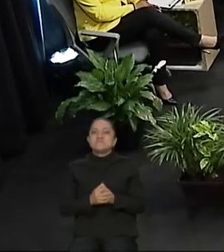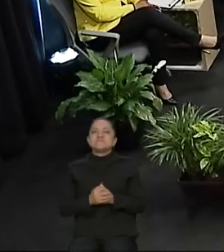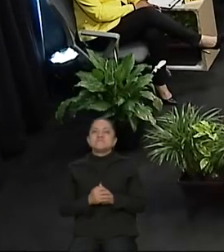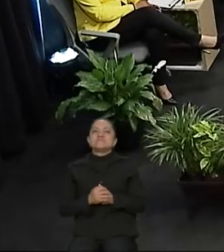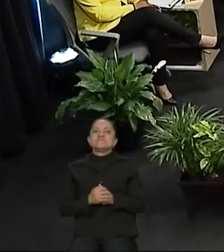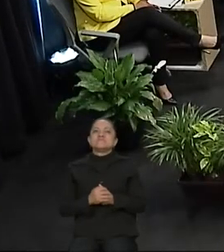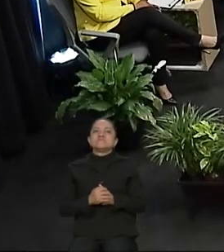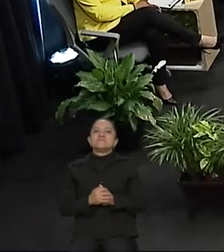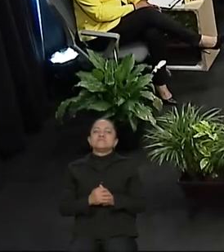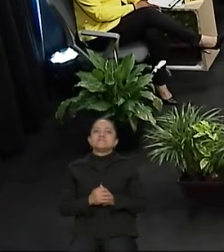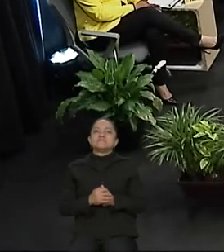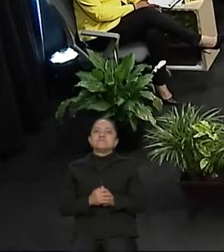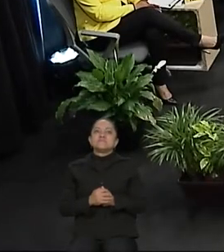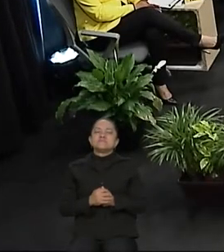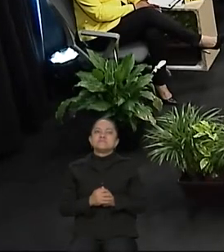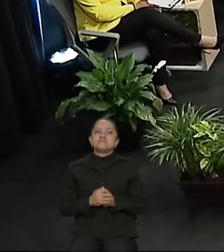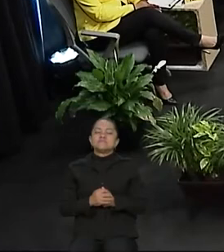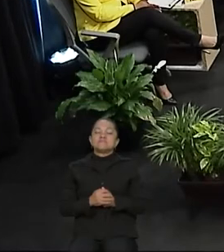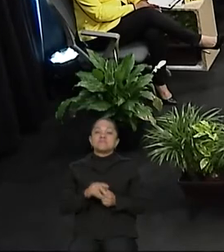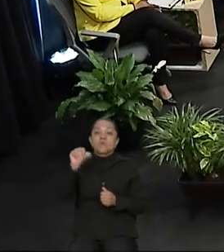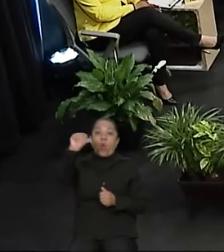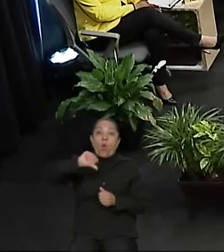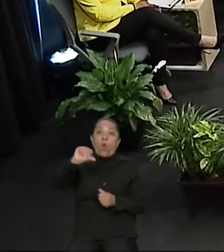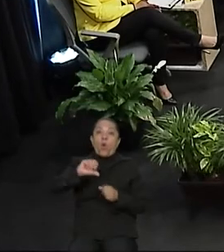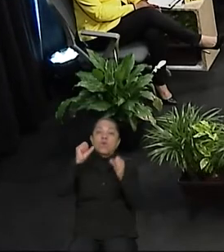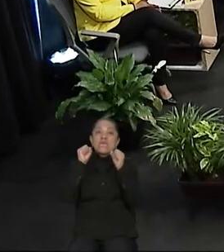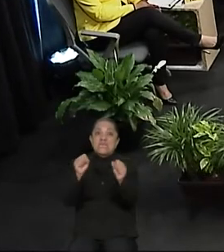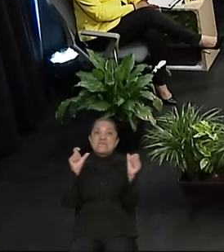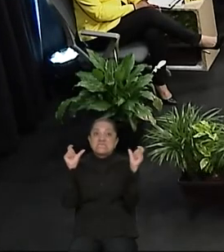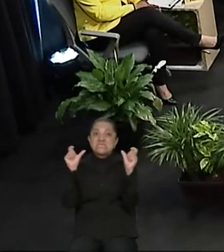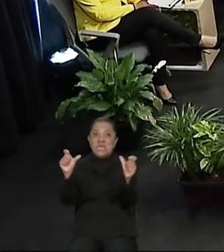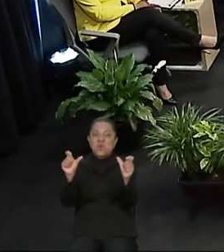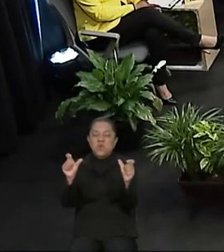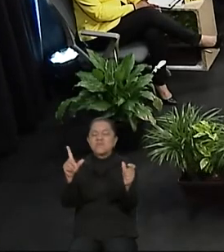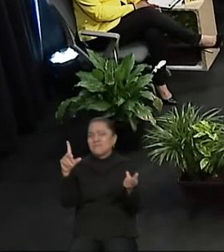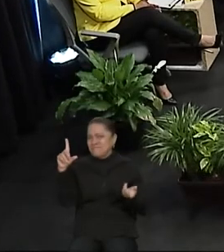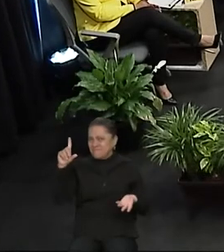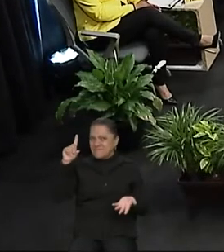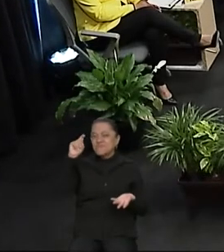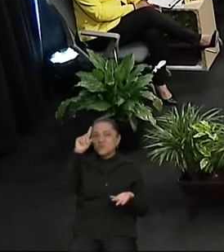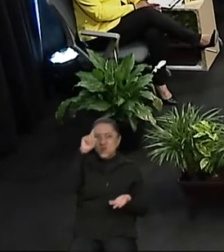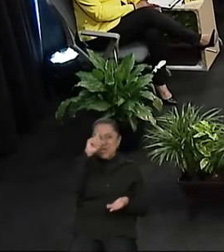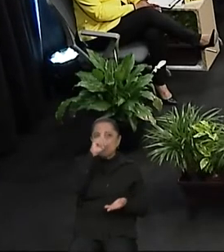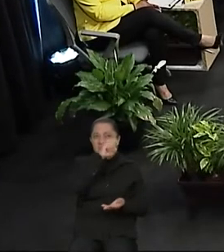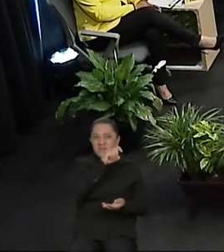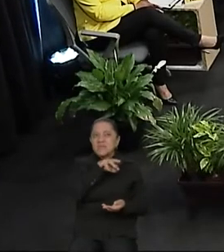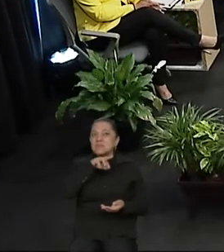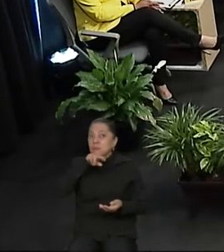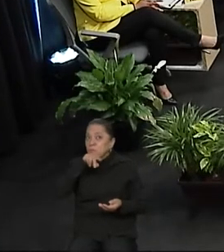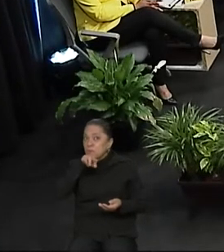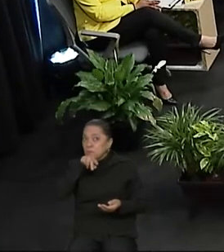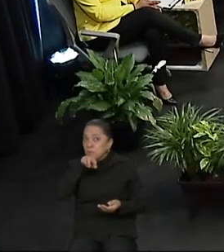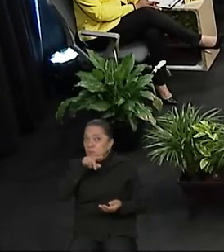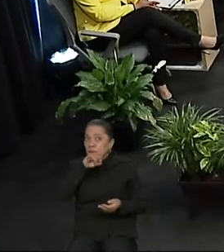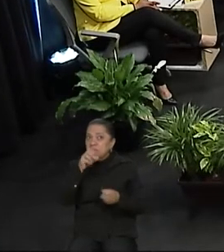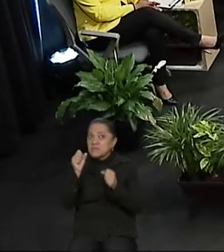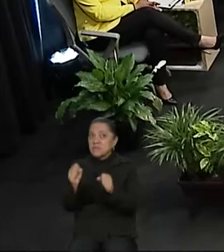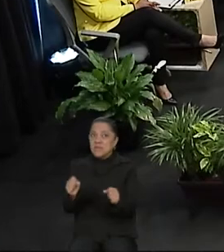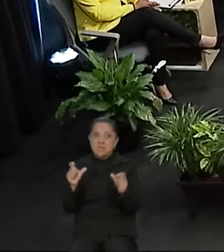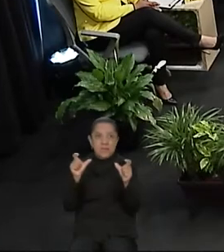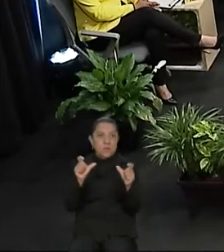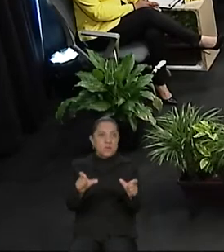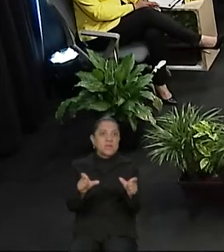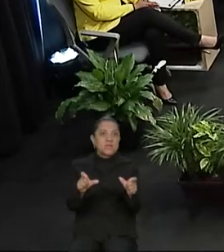Hoy la seguridad es muy complicada, es preocupante la seguridad. Por lo consiguiente,